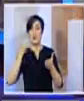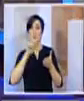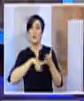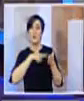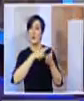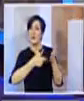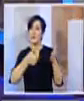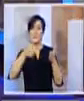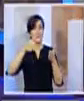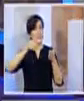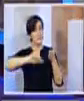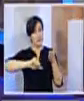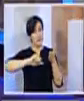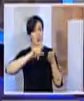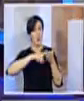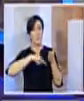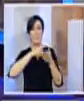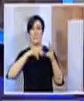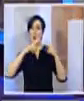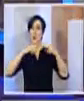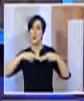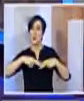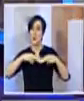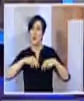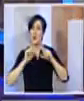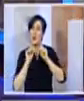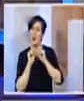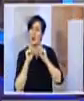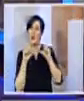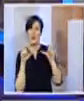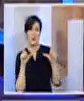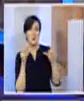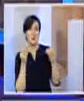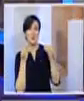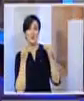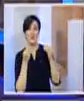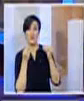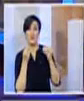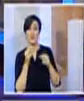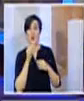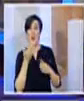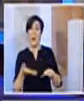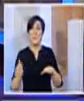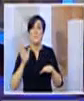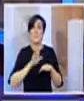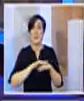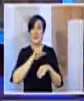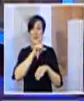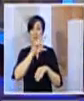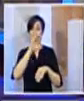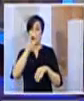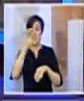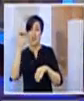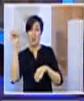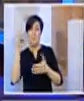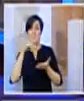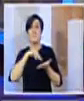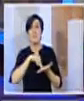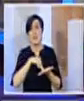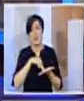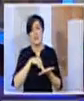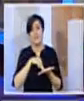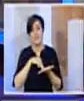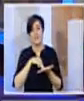por supuesto también los votos nulos que han sorprendido porque van hasta el momento más de 100 mil votos nulos Fernando que también es